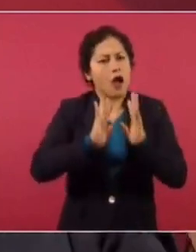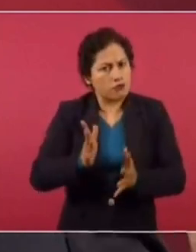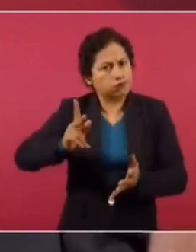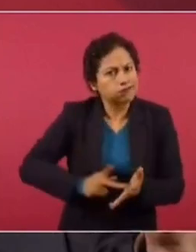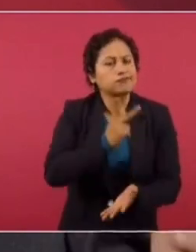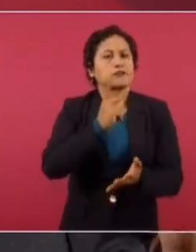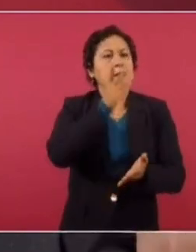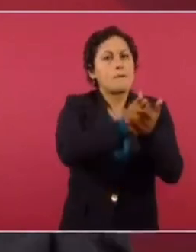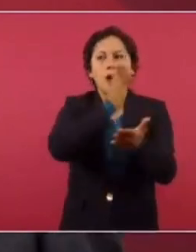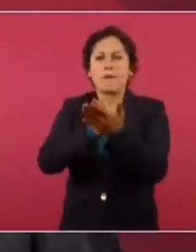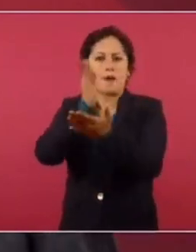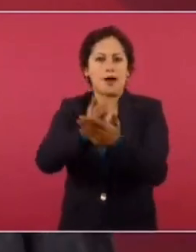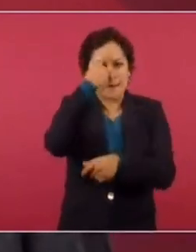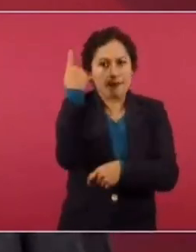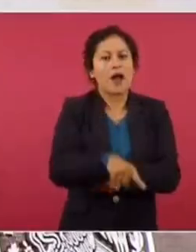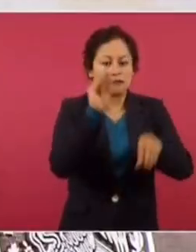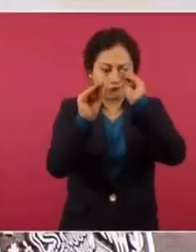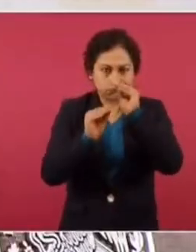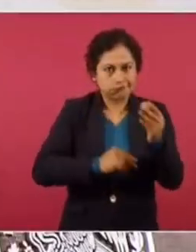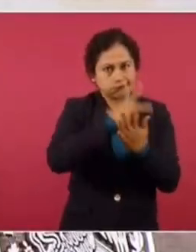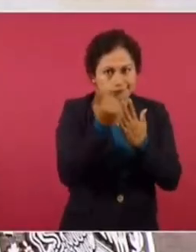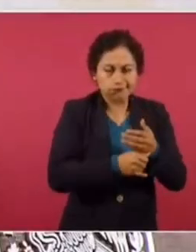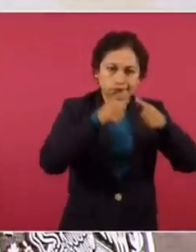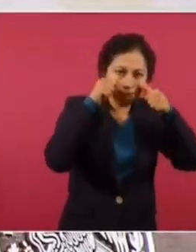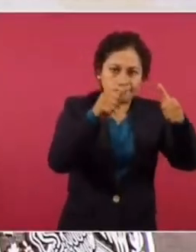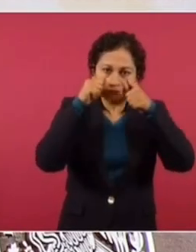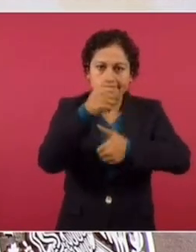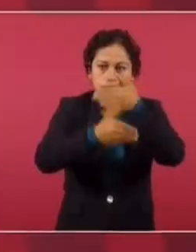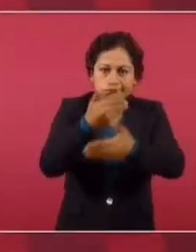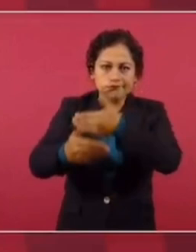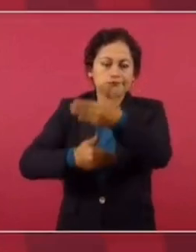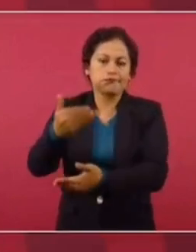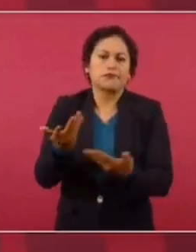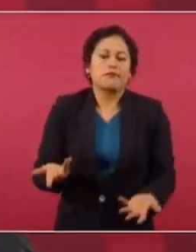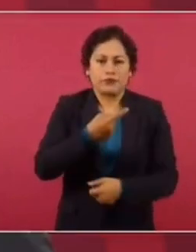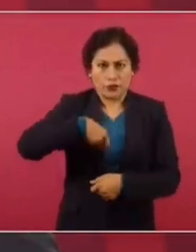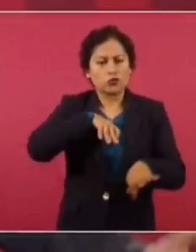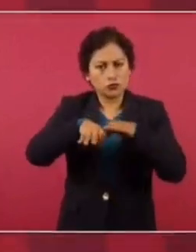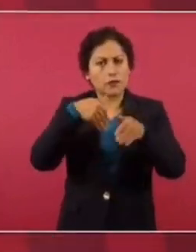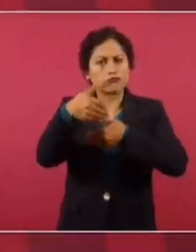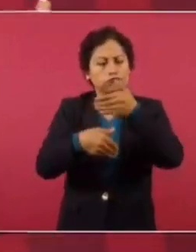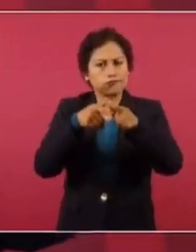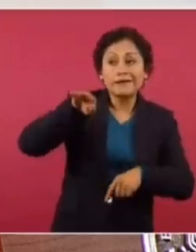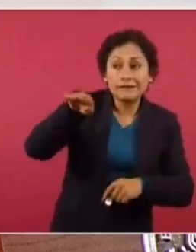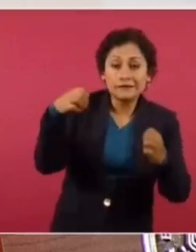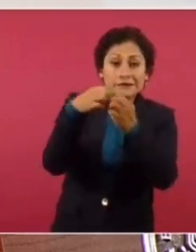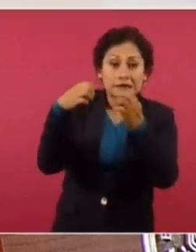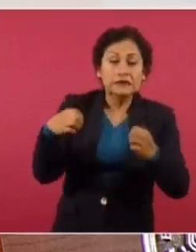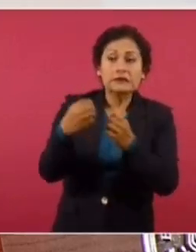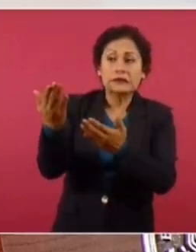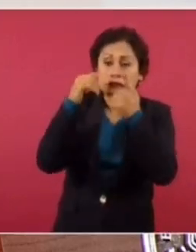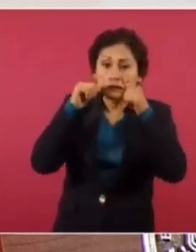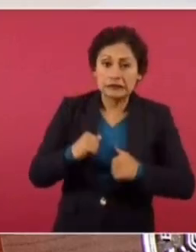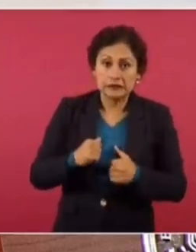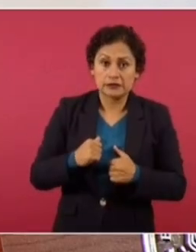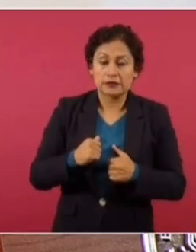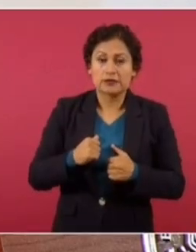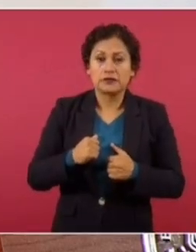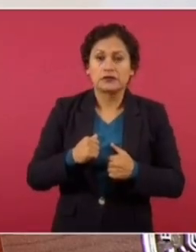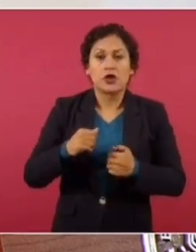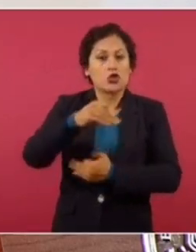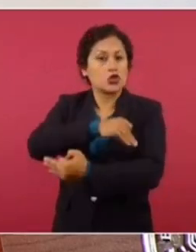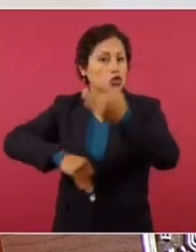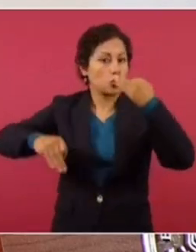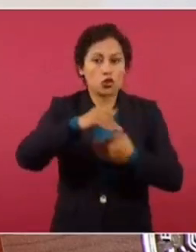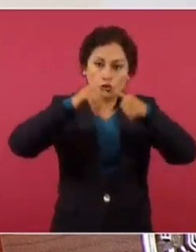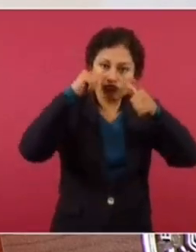nuevo retomamos el proyecto original y se va avanzando. Y estamos trabajando todos juntos, todos nos